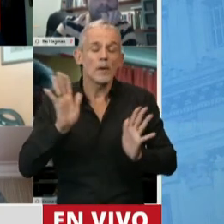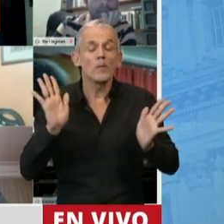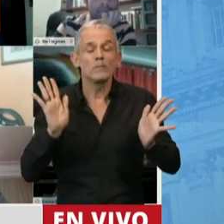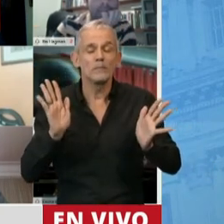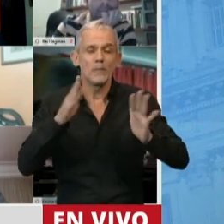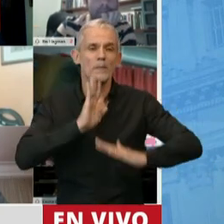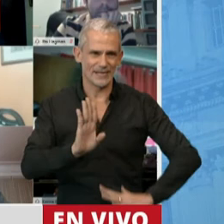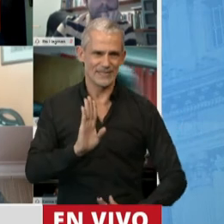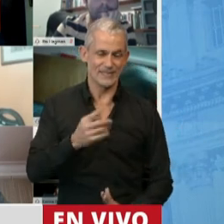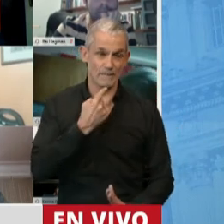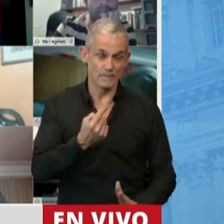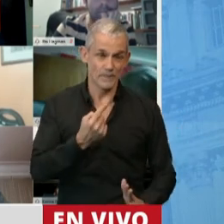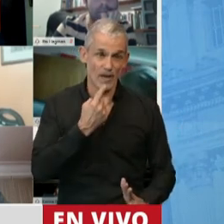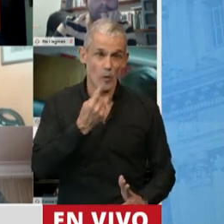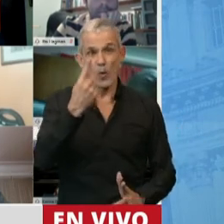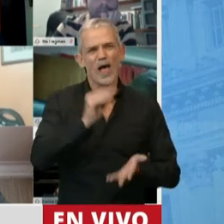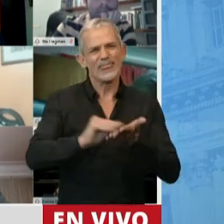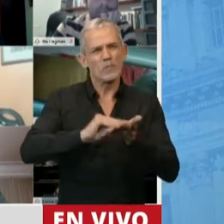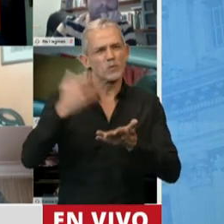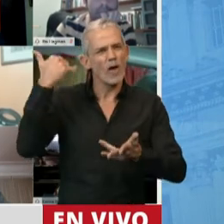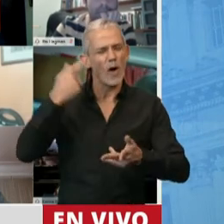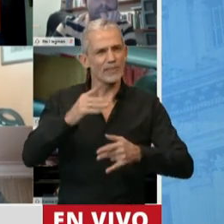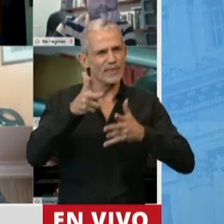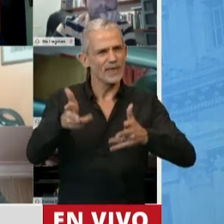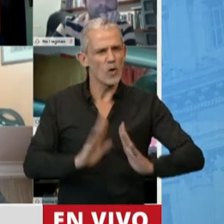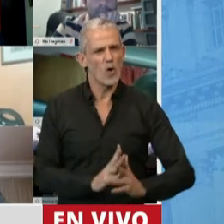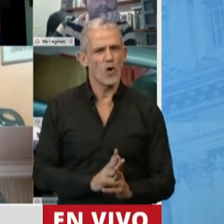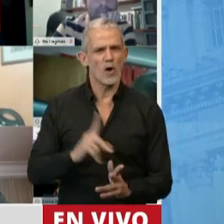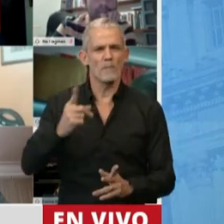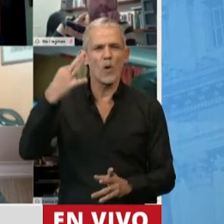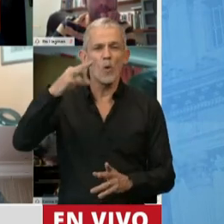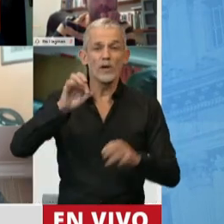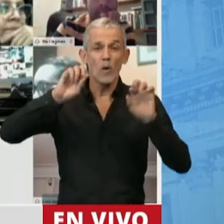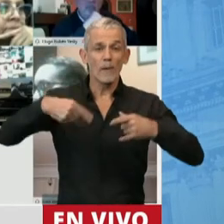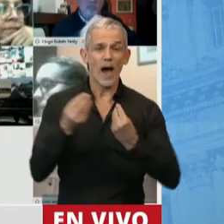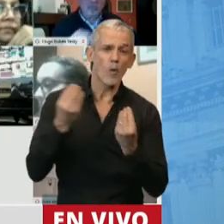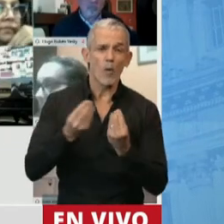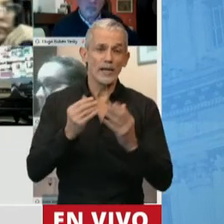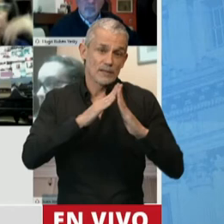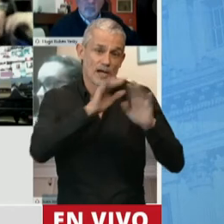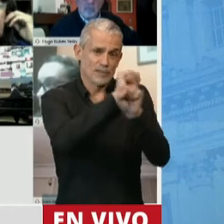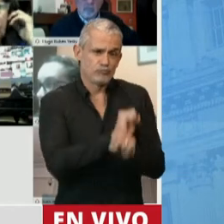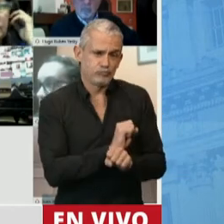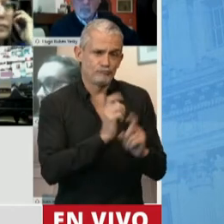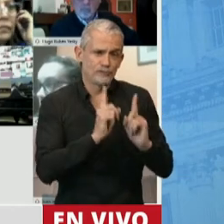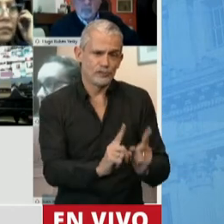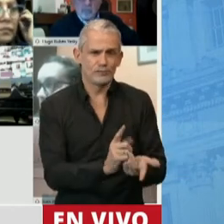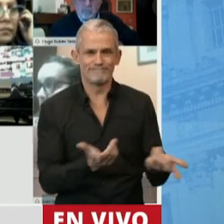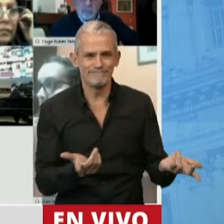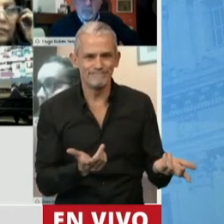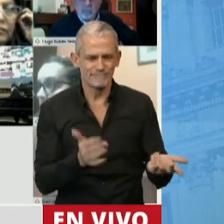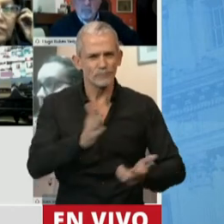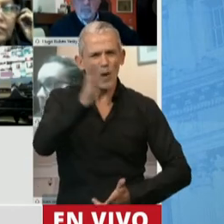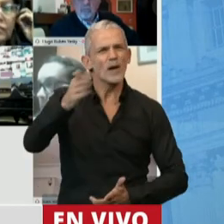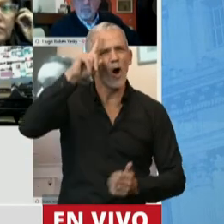dice, dijo algún diputado o diputada, que el único plan es la cuarentena. Vayan